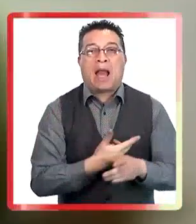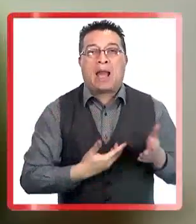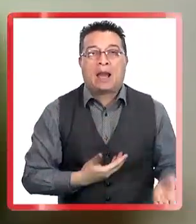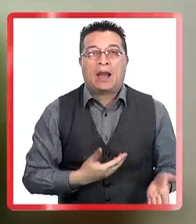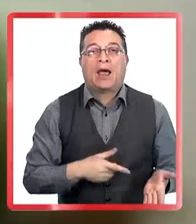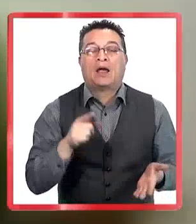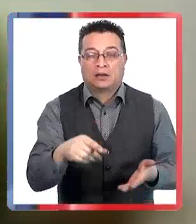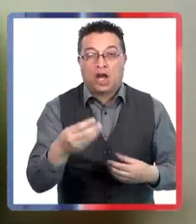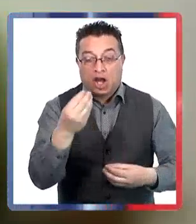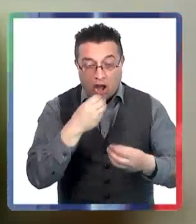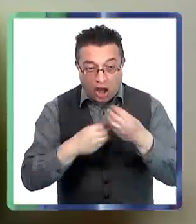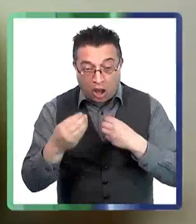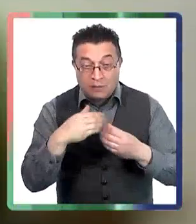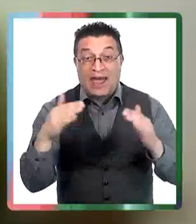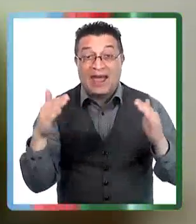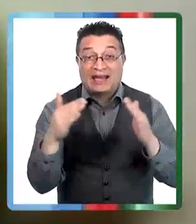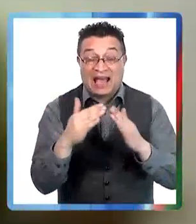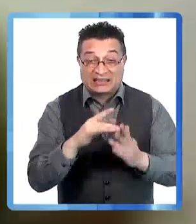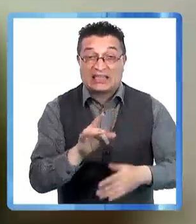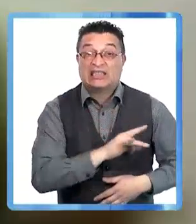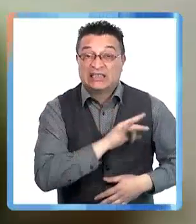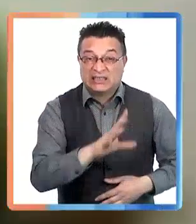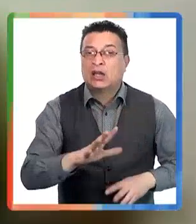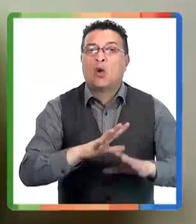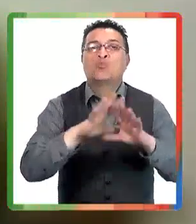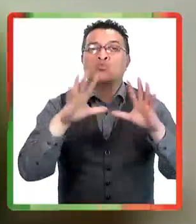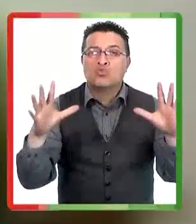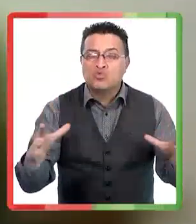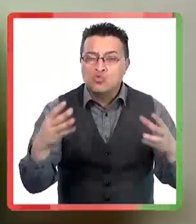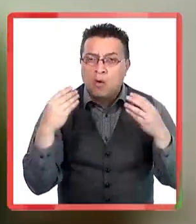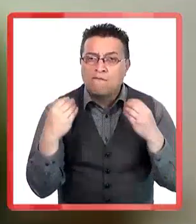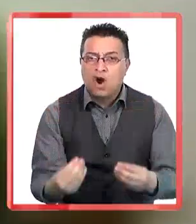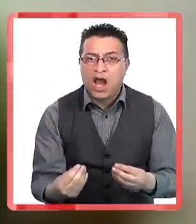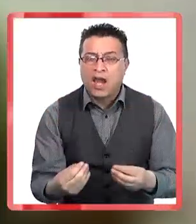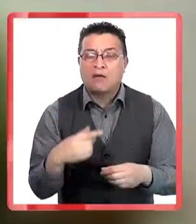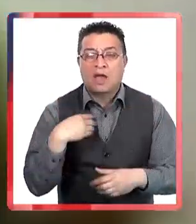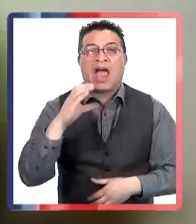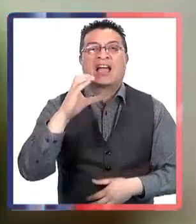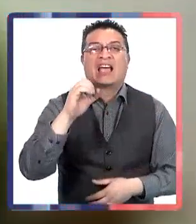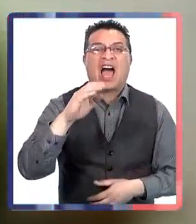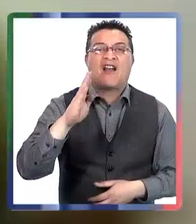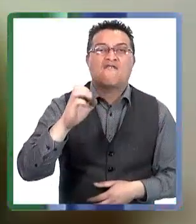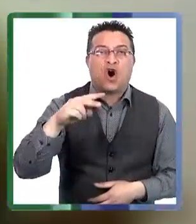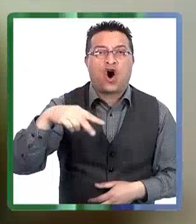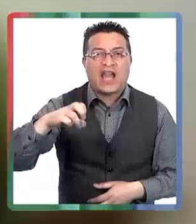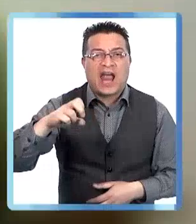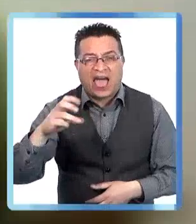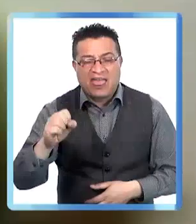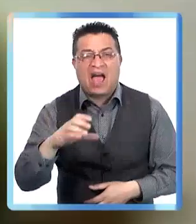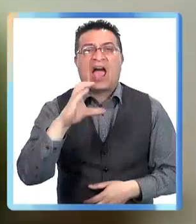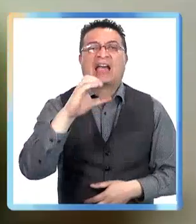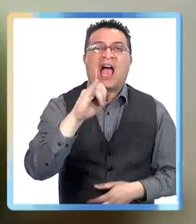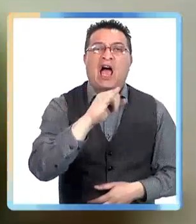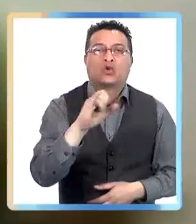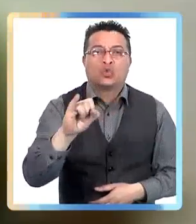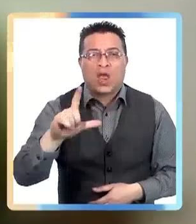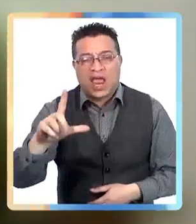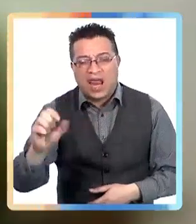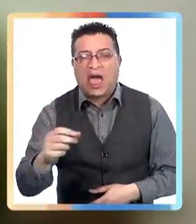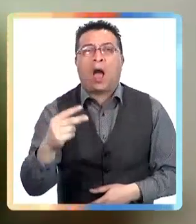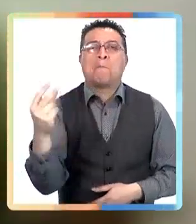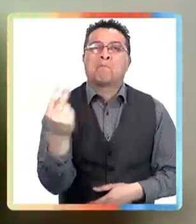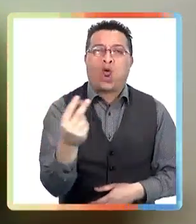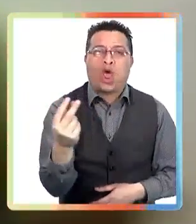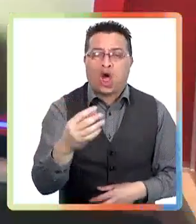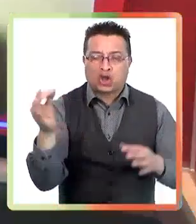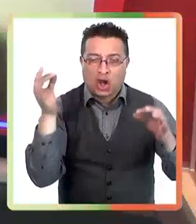la comida casera chilena es sumamente equilibrada. Dar a los niños carbonate, chalquicán, cazuela, poroto, con